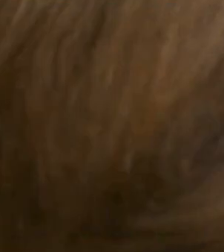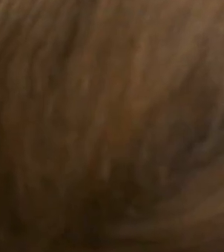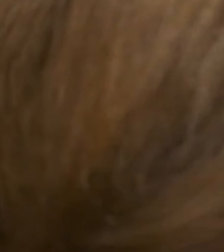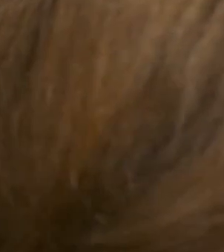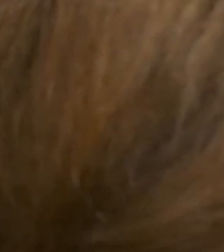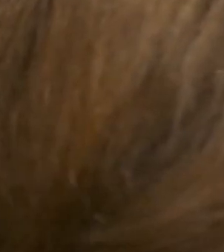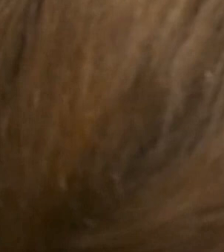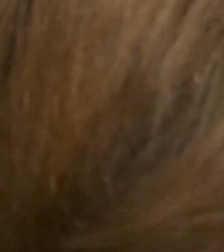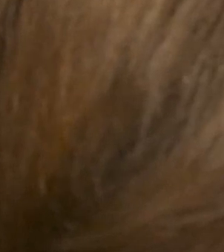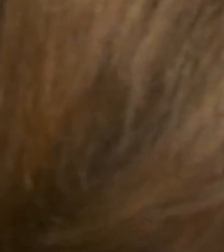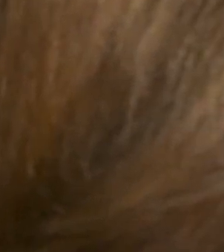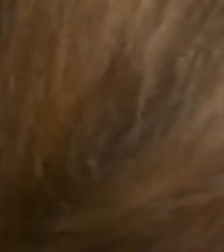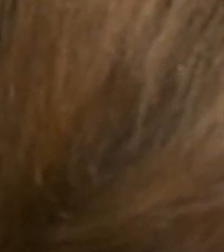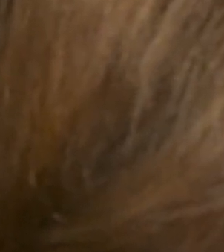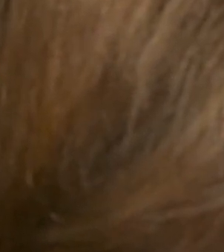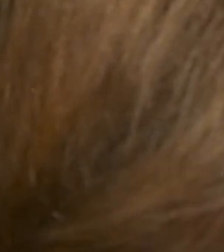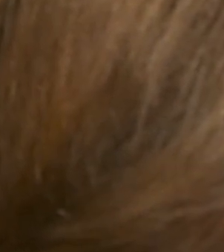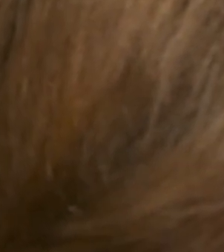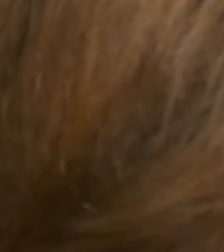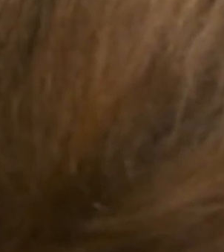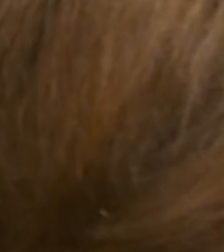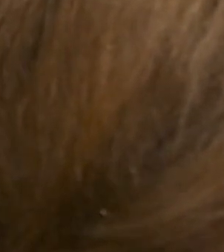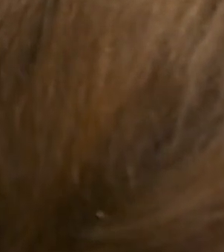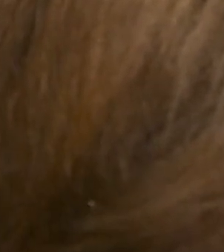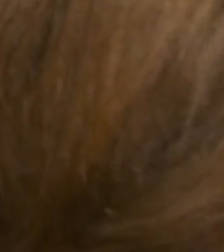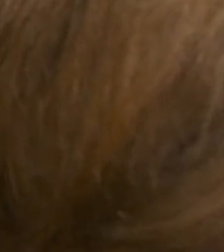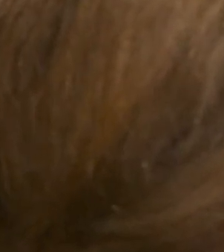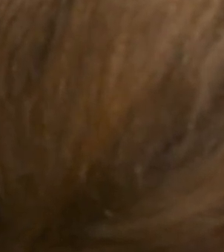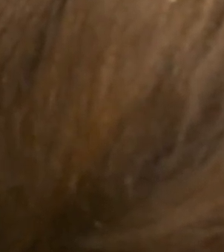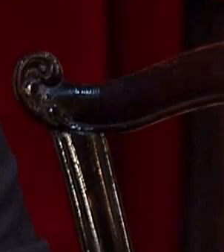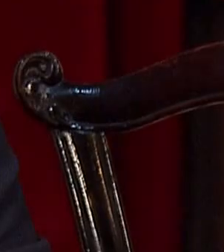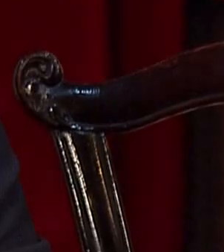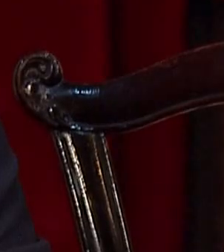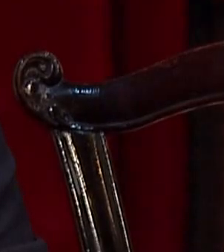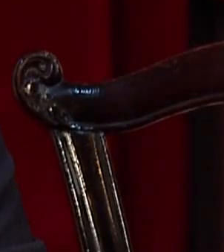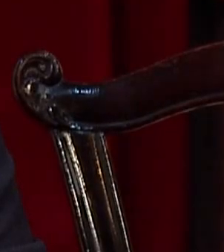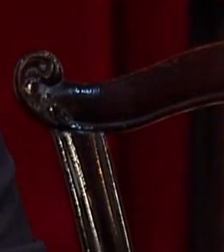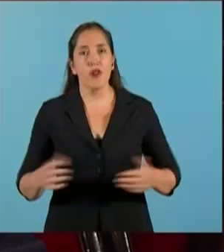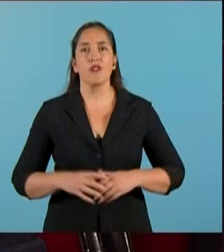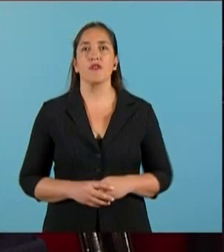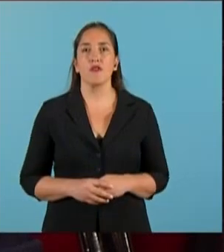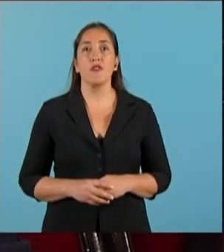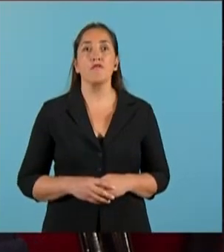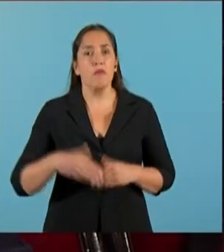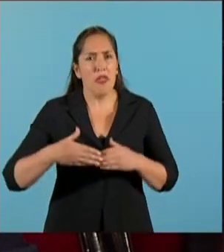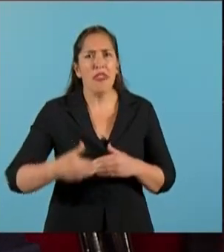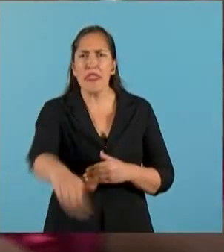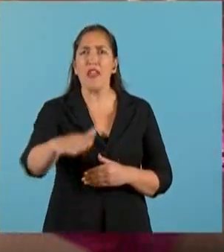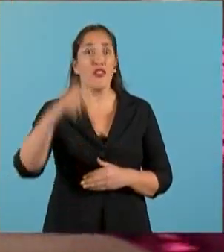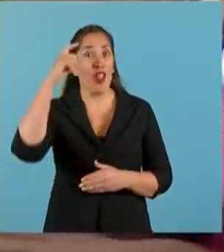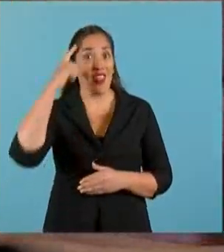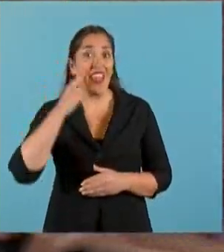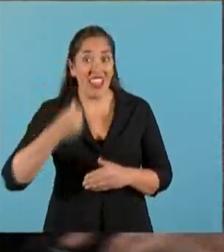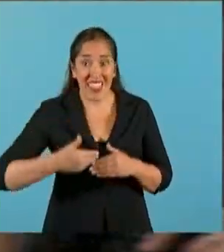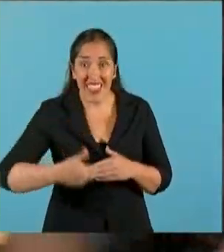Por eso, dentro de los próximos 10